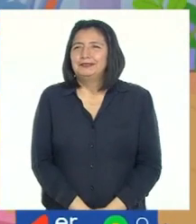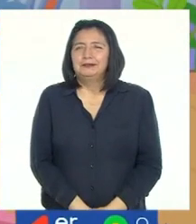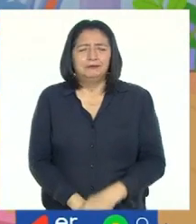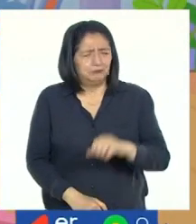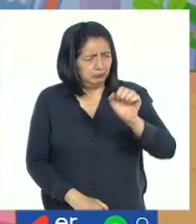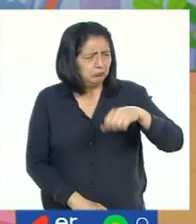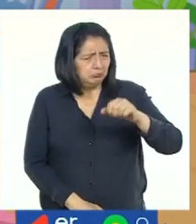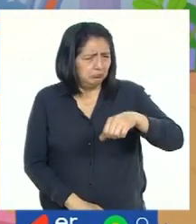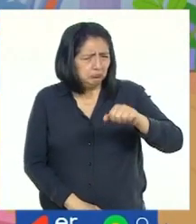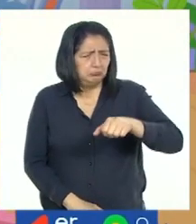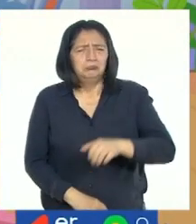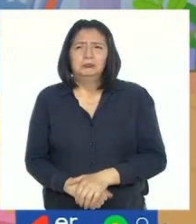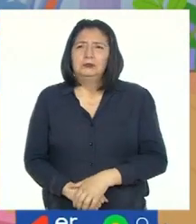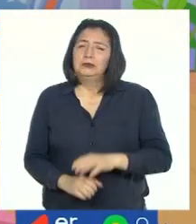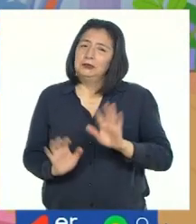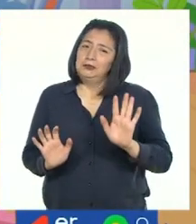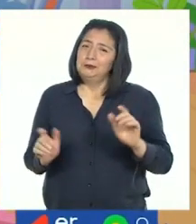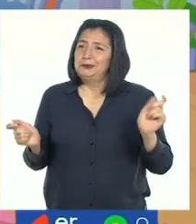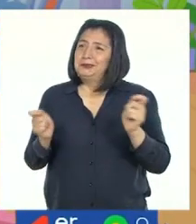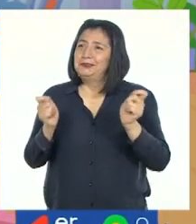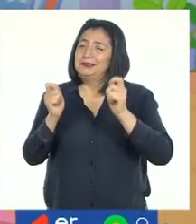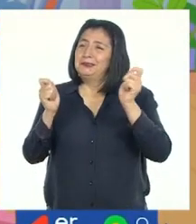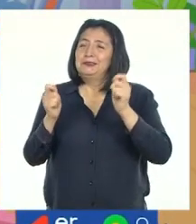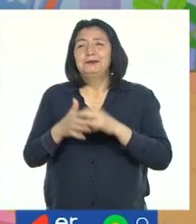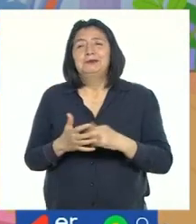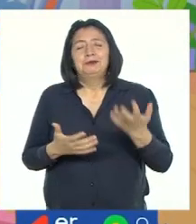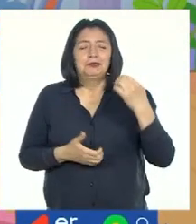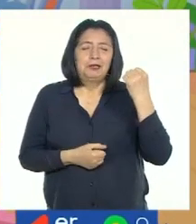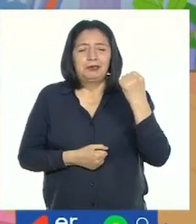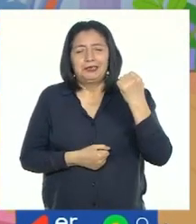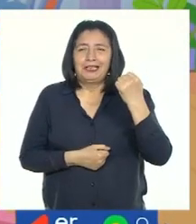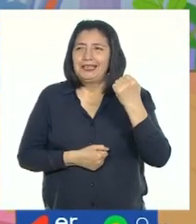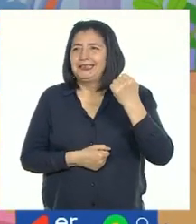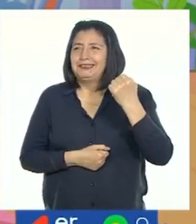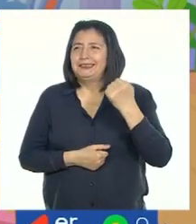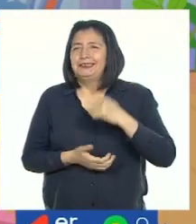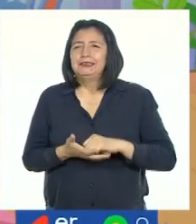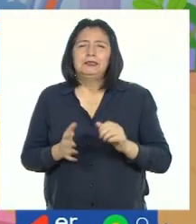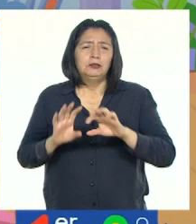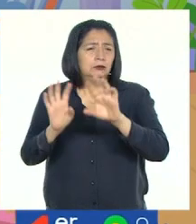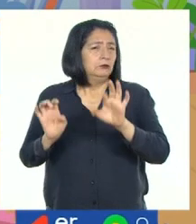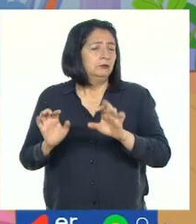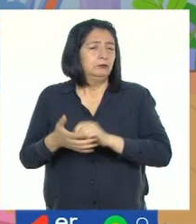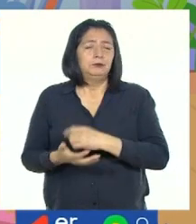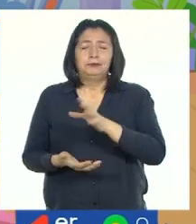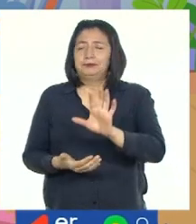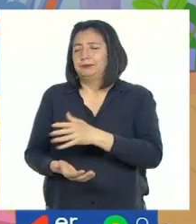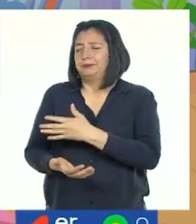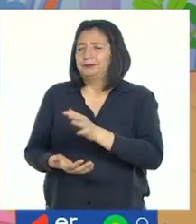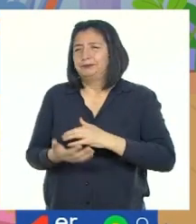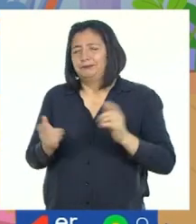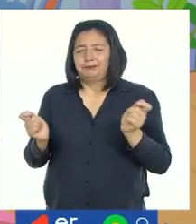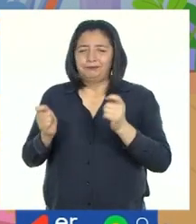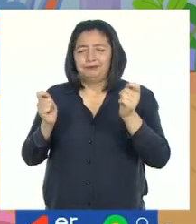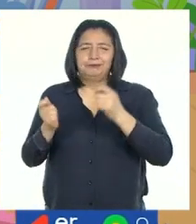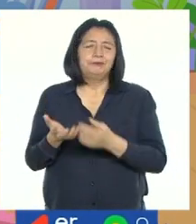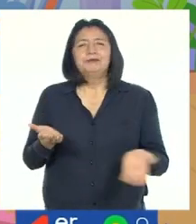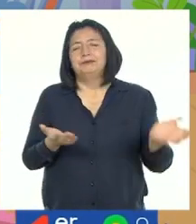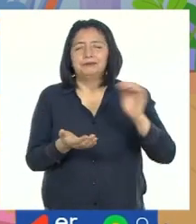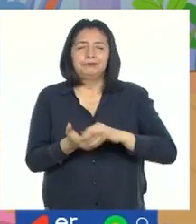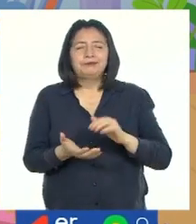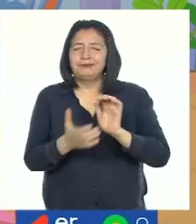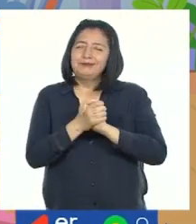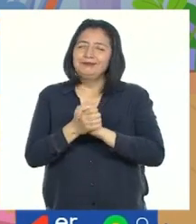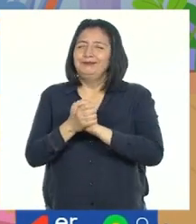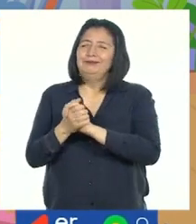¡Claro que sí! Y para festejar, vamos a bailar. Computadora, pon una canción para celebrar que volveremos a ser